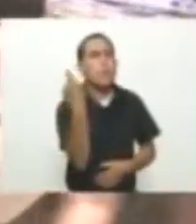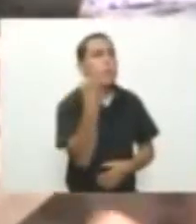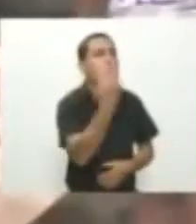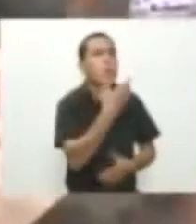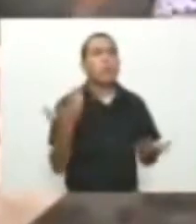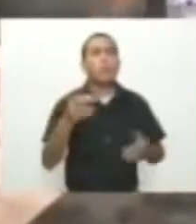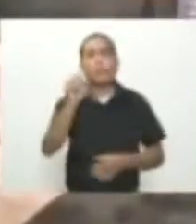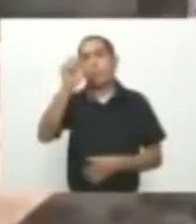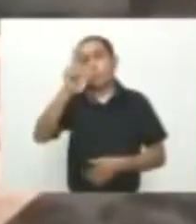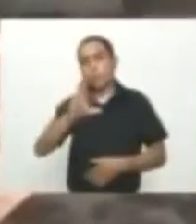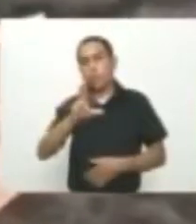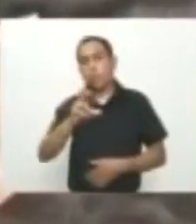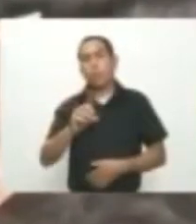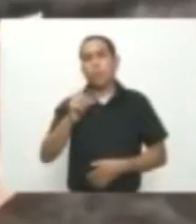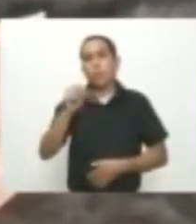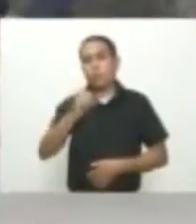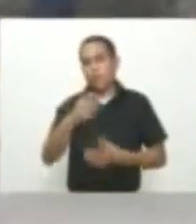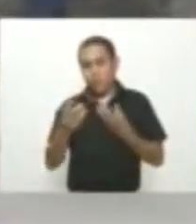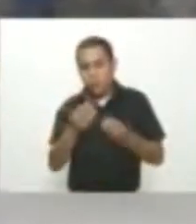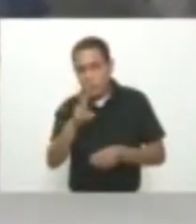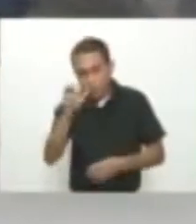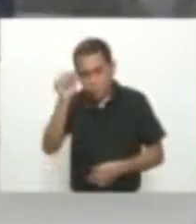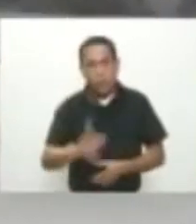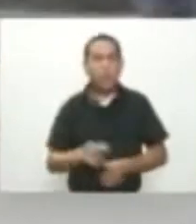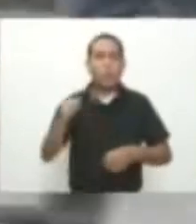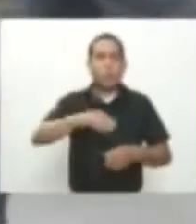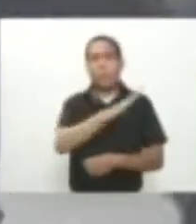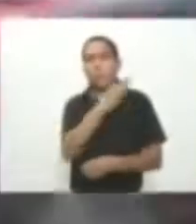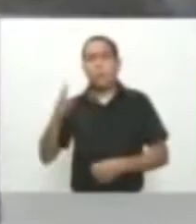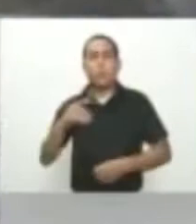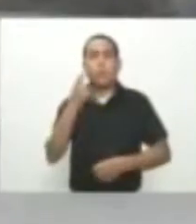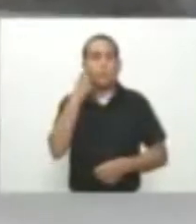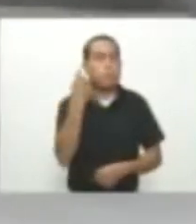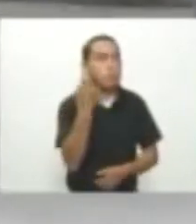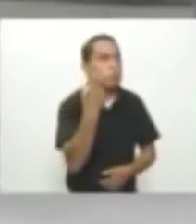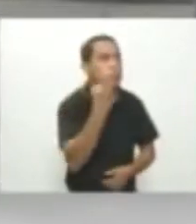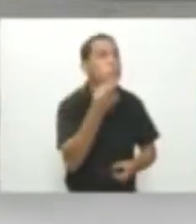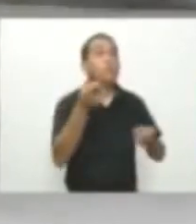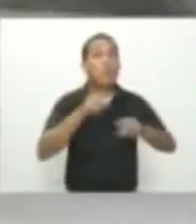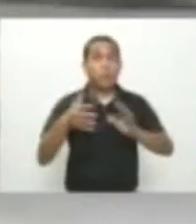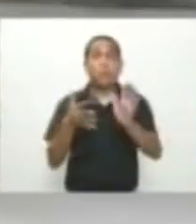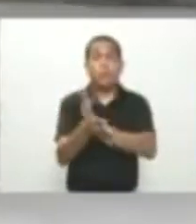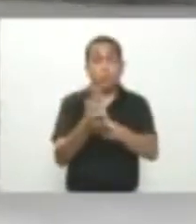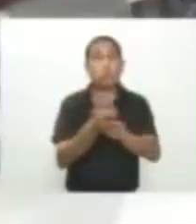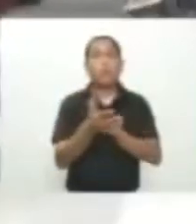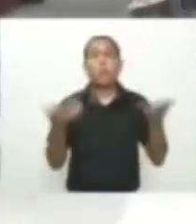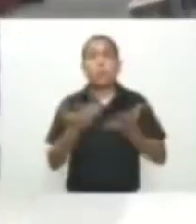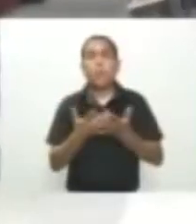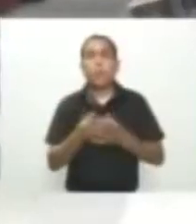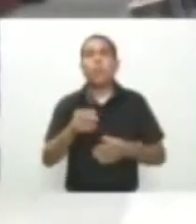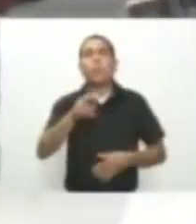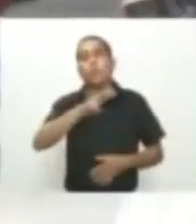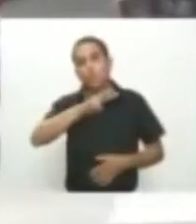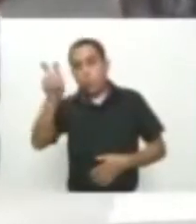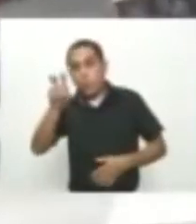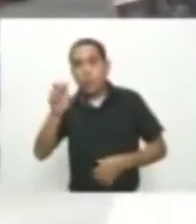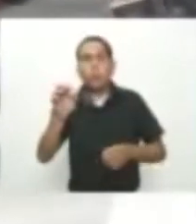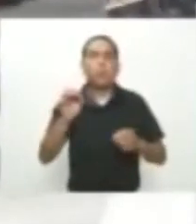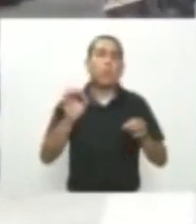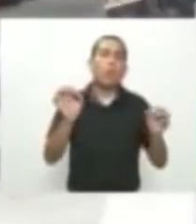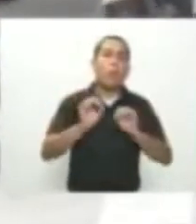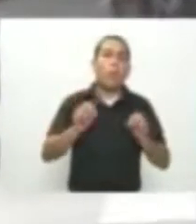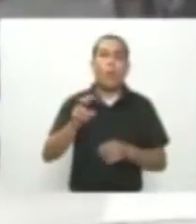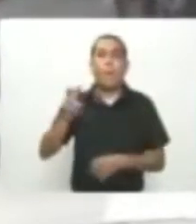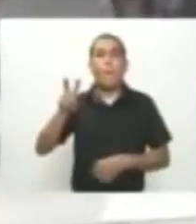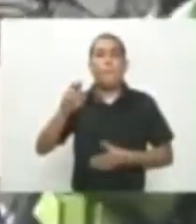suroriente y suroccidente de la ciudad aunque también han señalado estar alerta en sectores del norte como Villa Carolina